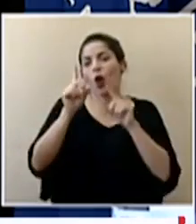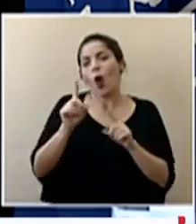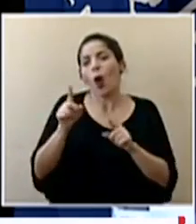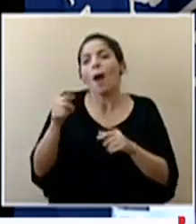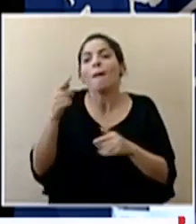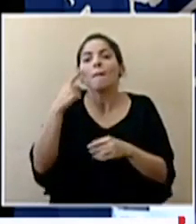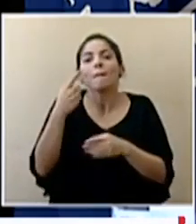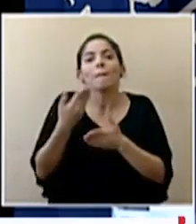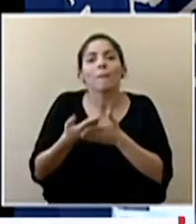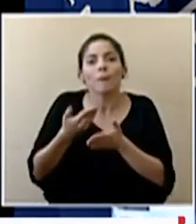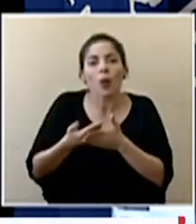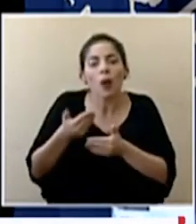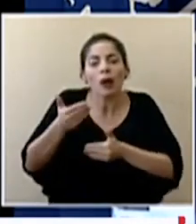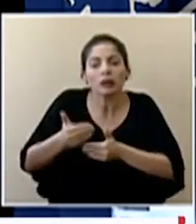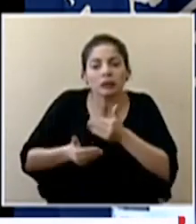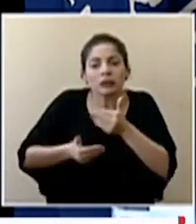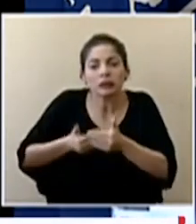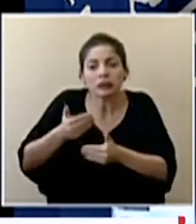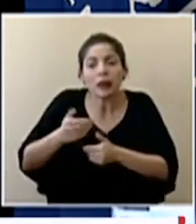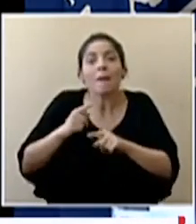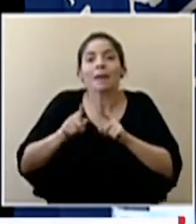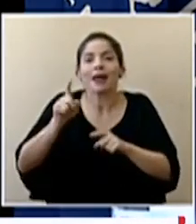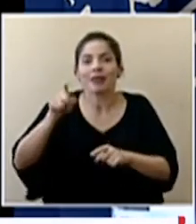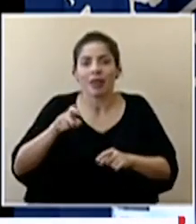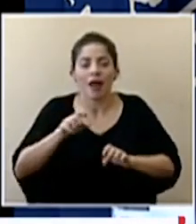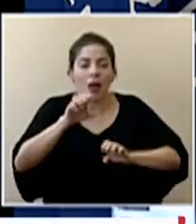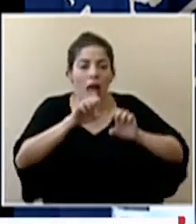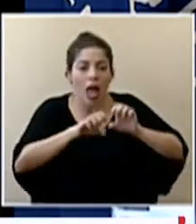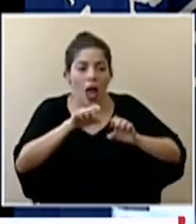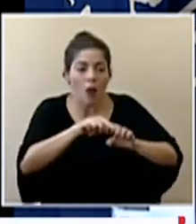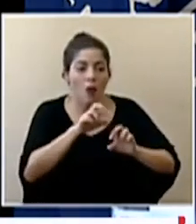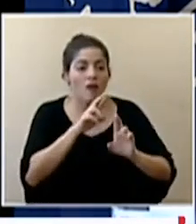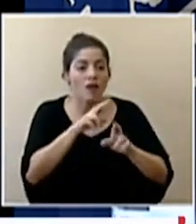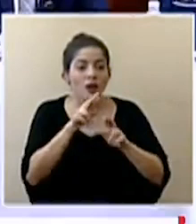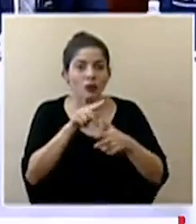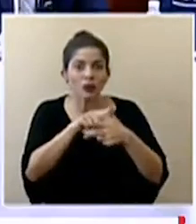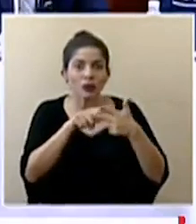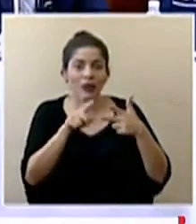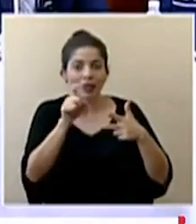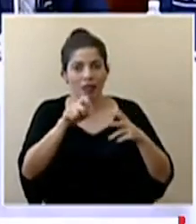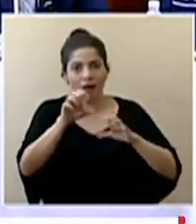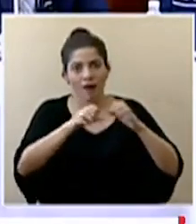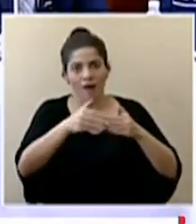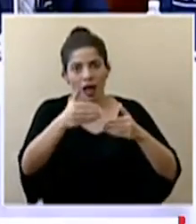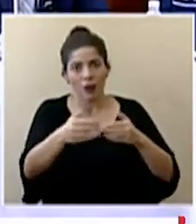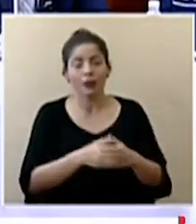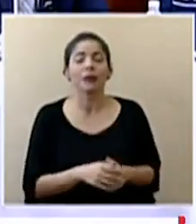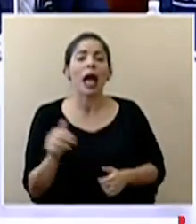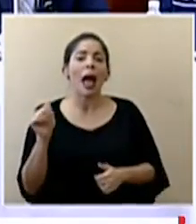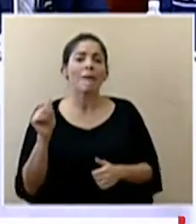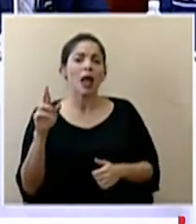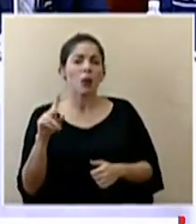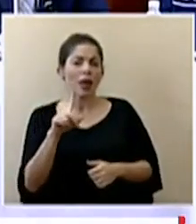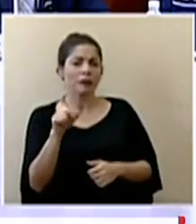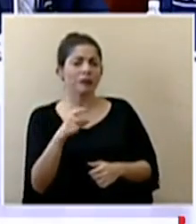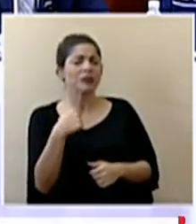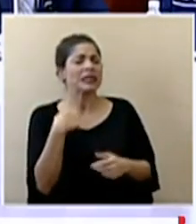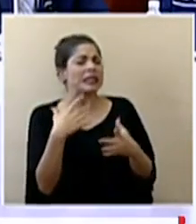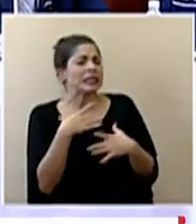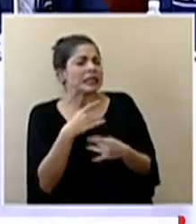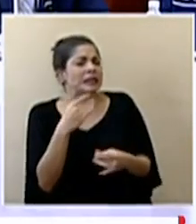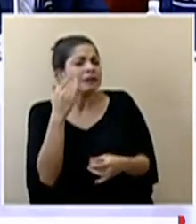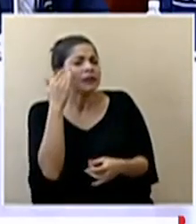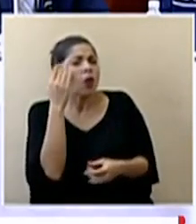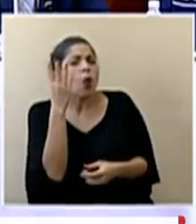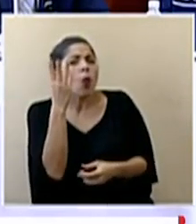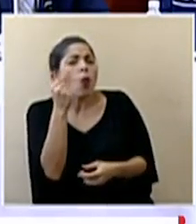pero sí vamos a tener que evaluar los resultados de esas terapias. Amelia Rueda consulta. Me interesa saber exactamente el